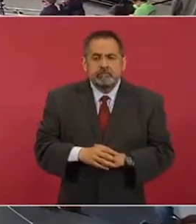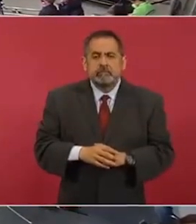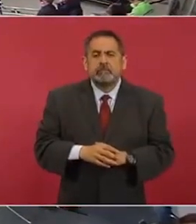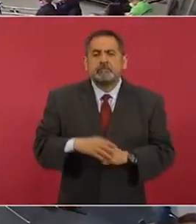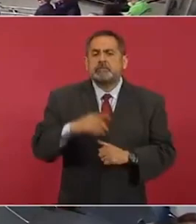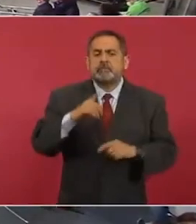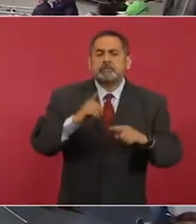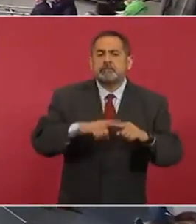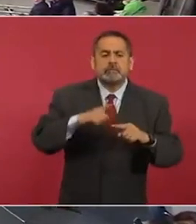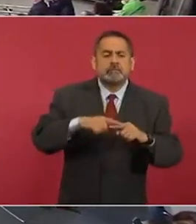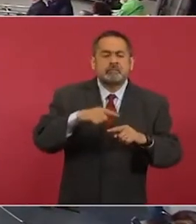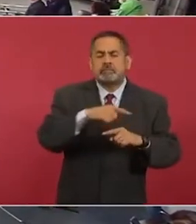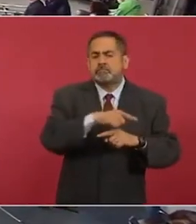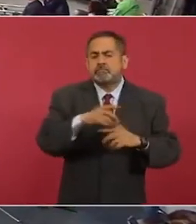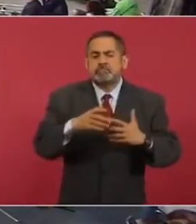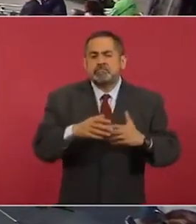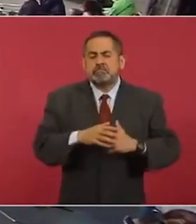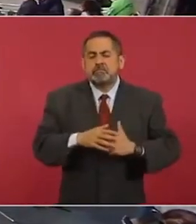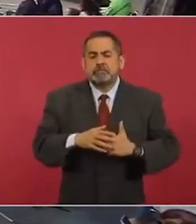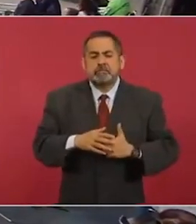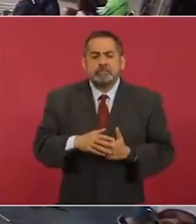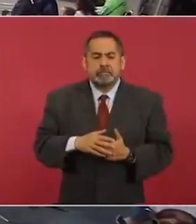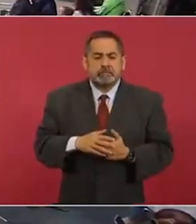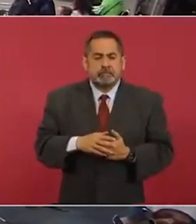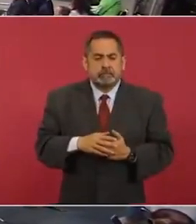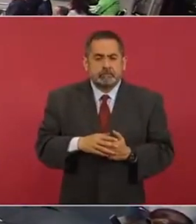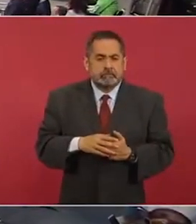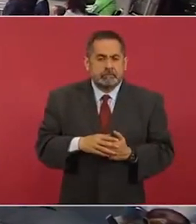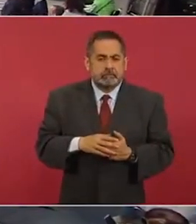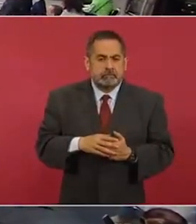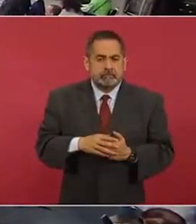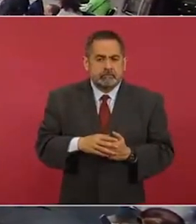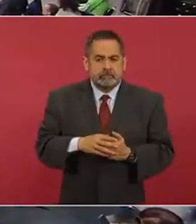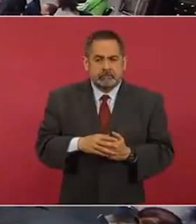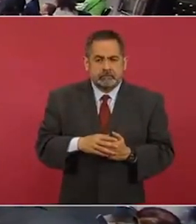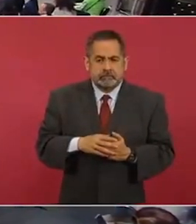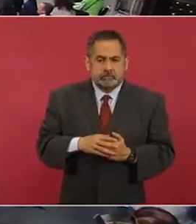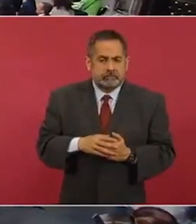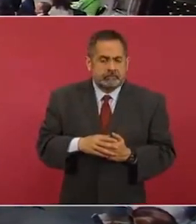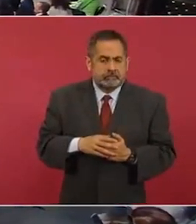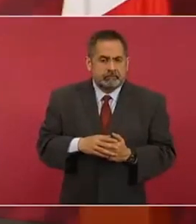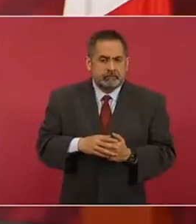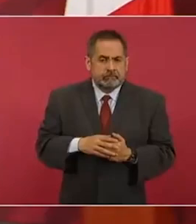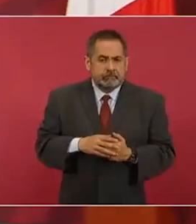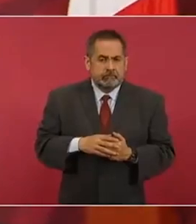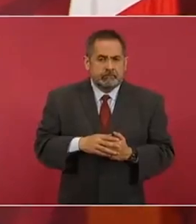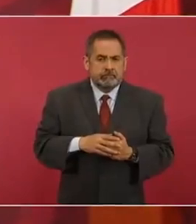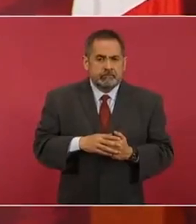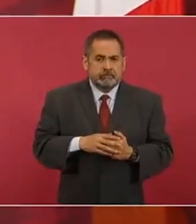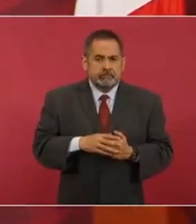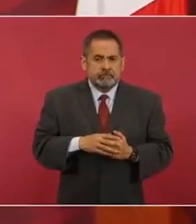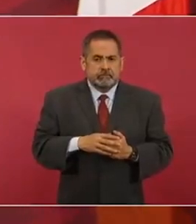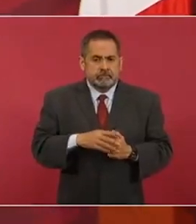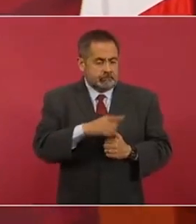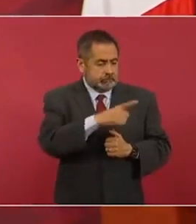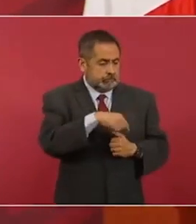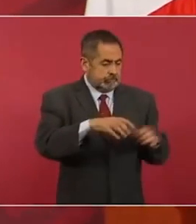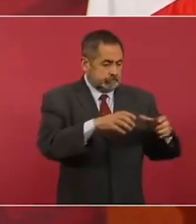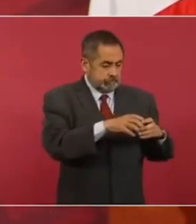el acuerdo en contra